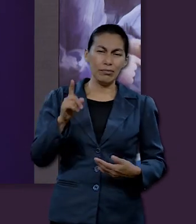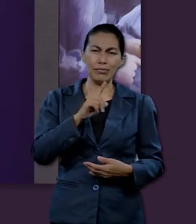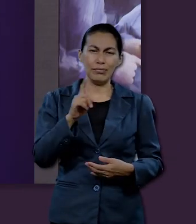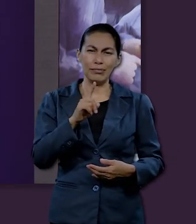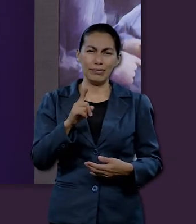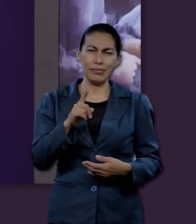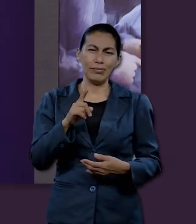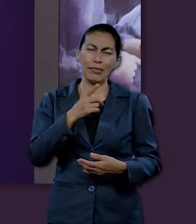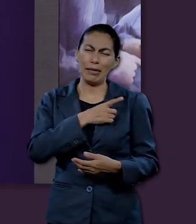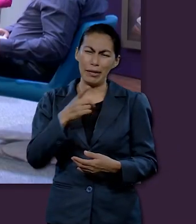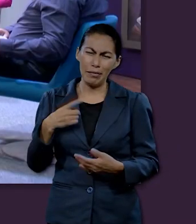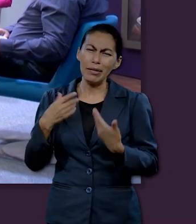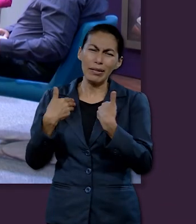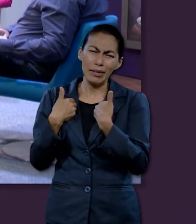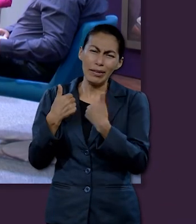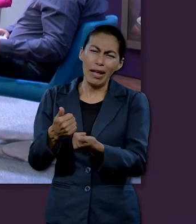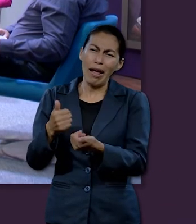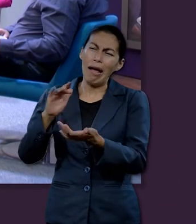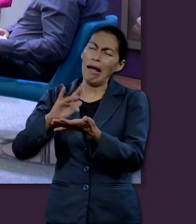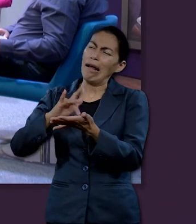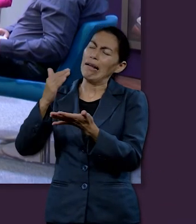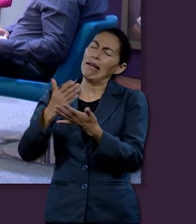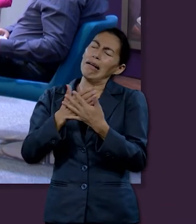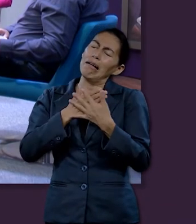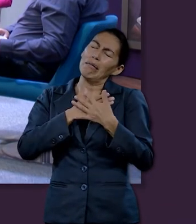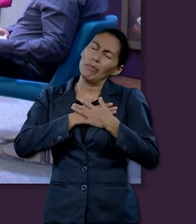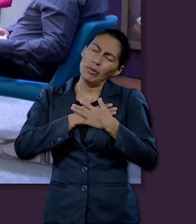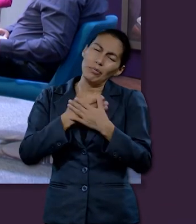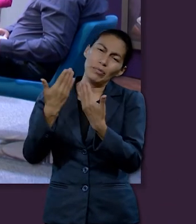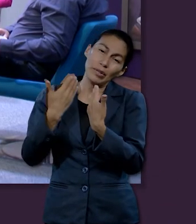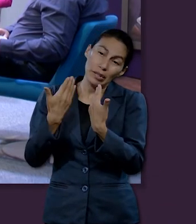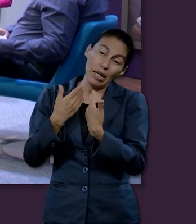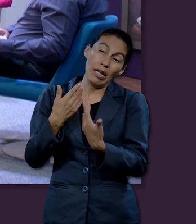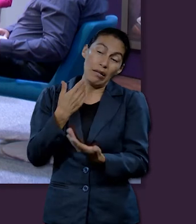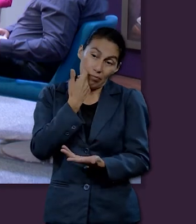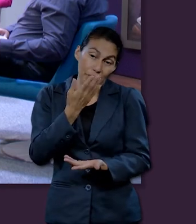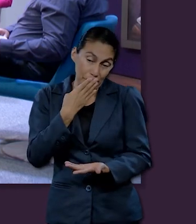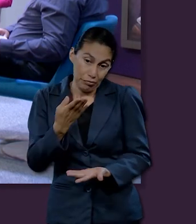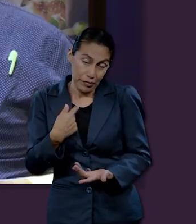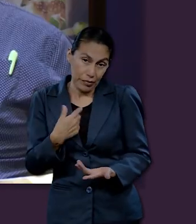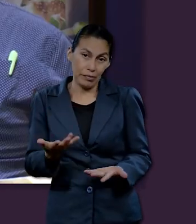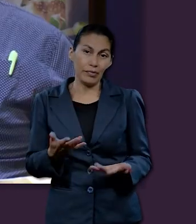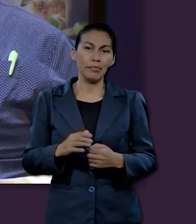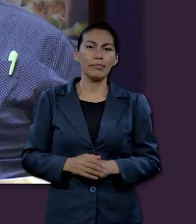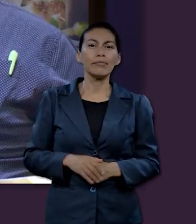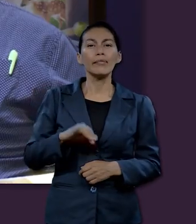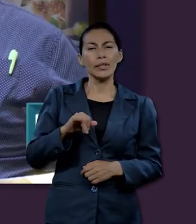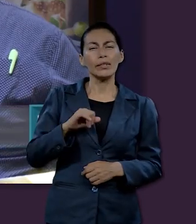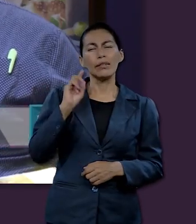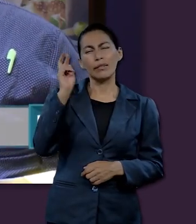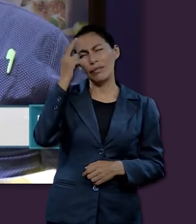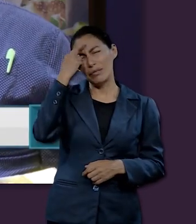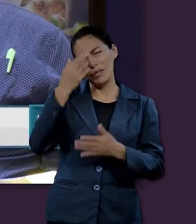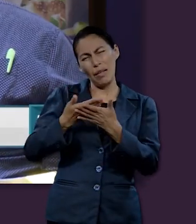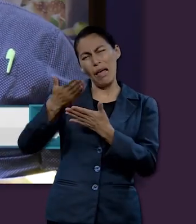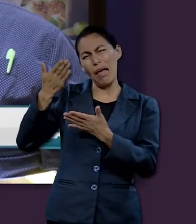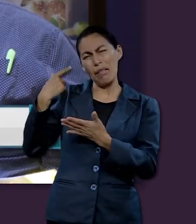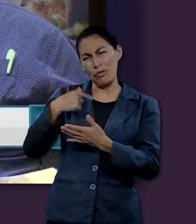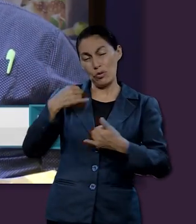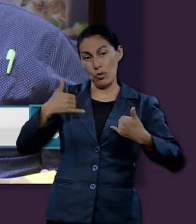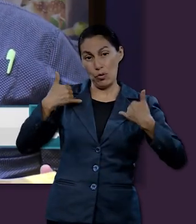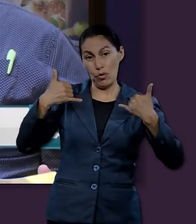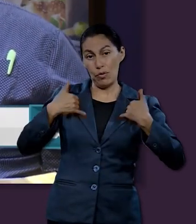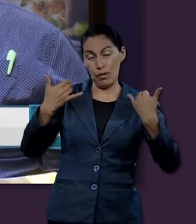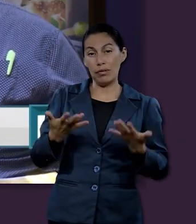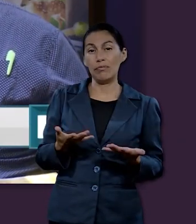amor. Muy bien. Sí, de acuerdo. Yo también, pues de más joven recibí regaños,